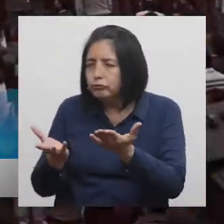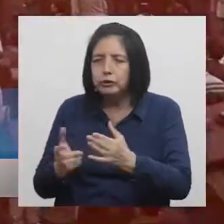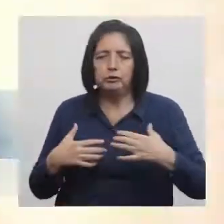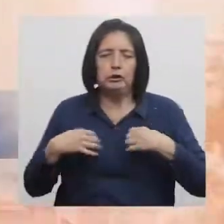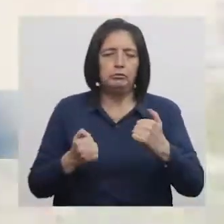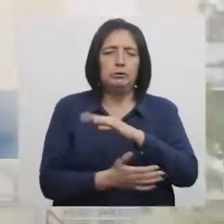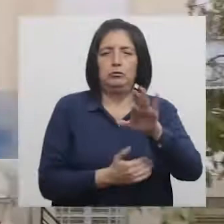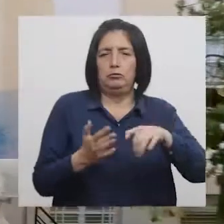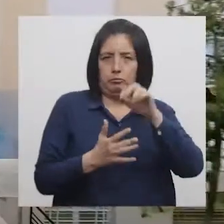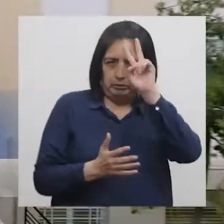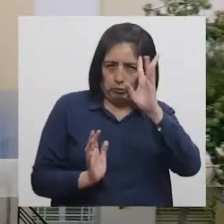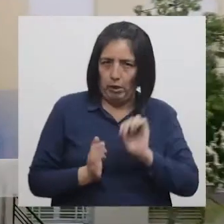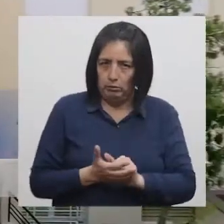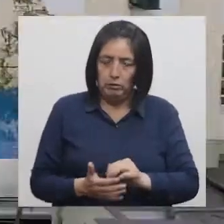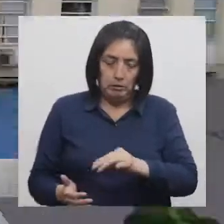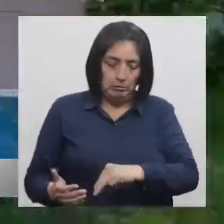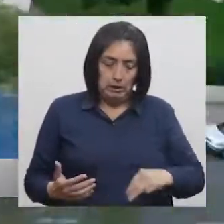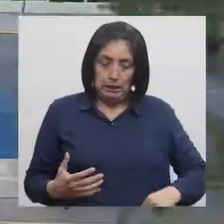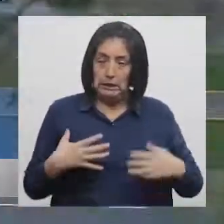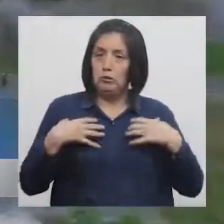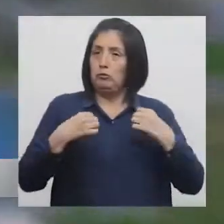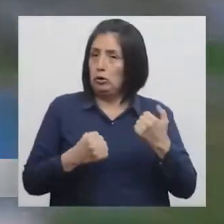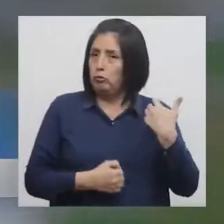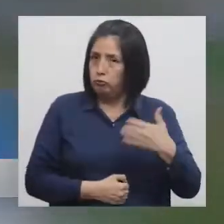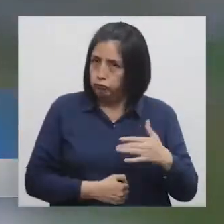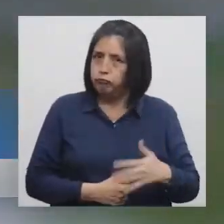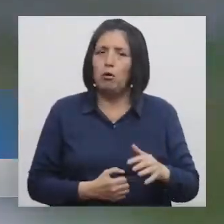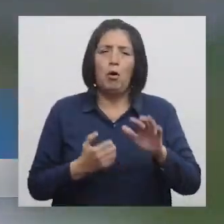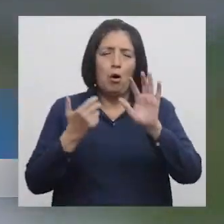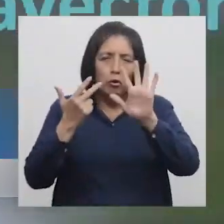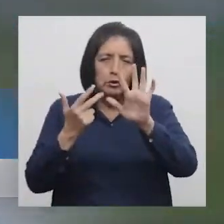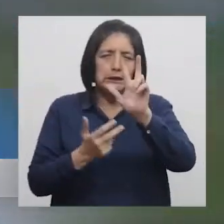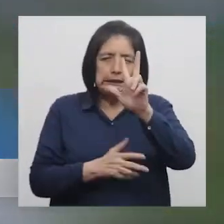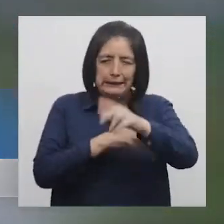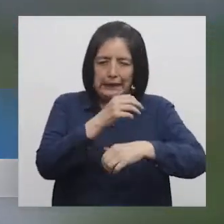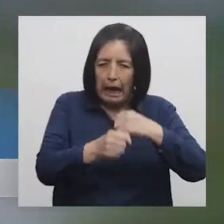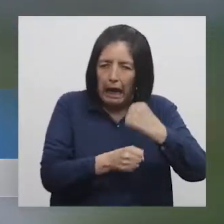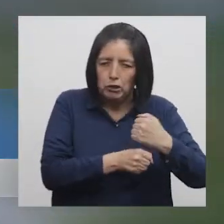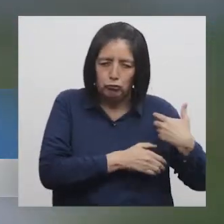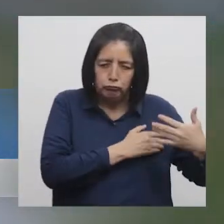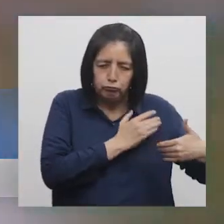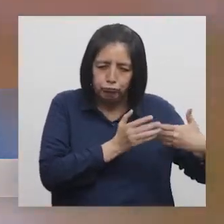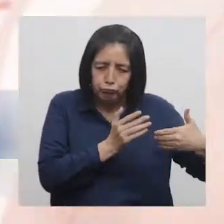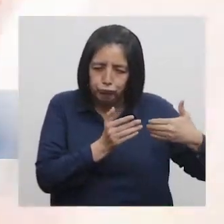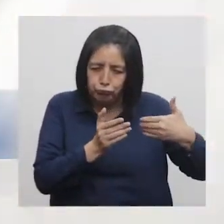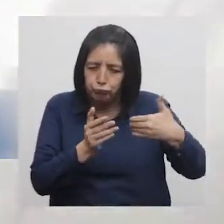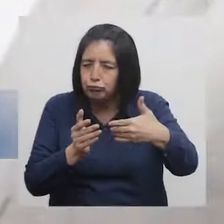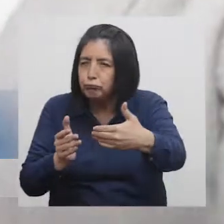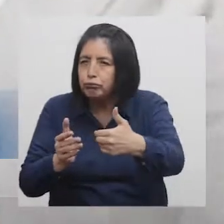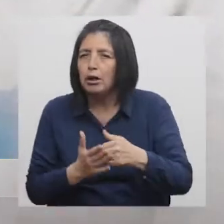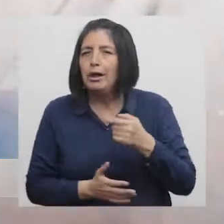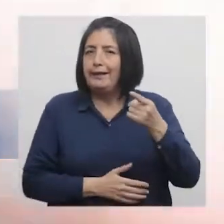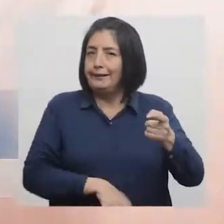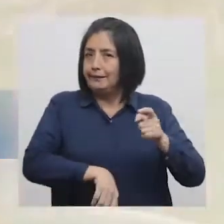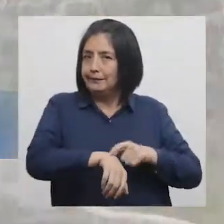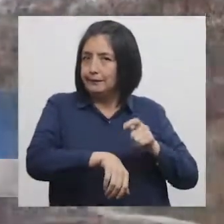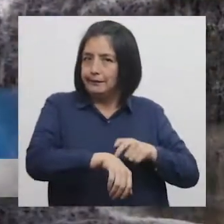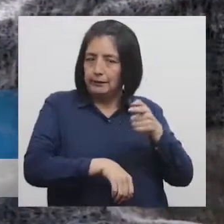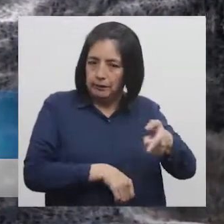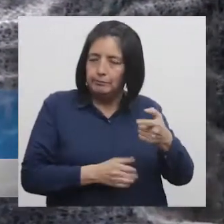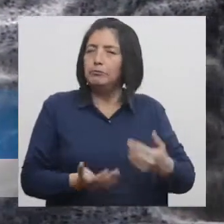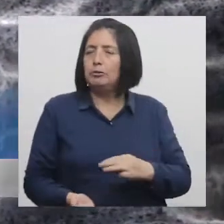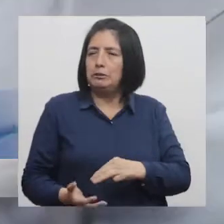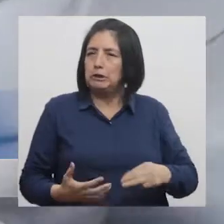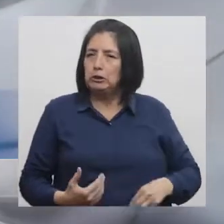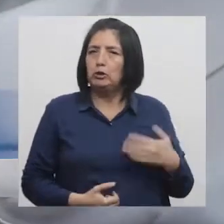peruanos. El Ministerio de Salud cumple 83 años de histórica trayectoria. En este periodo esta institución